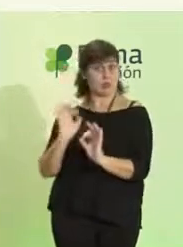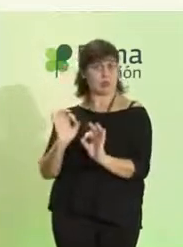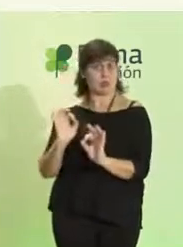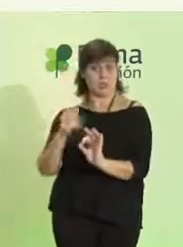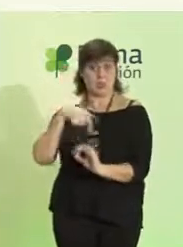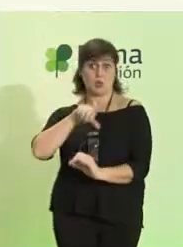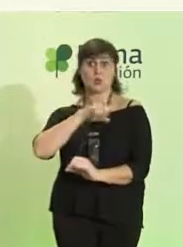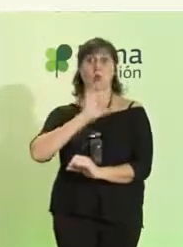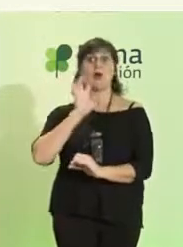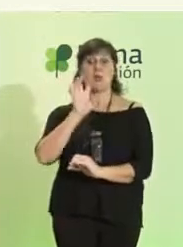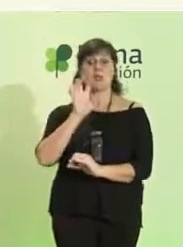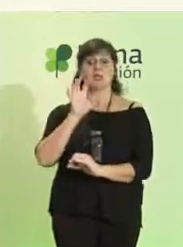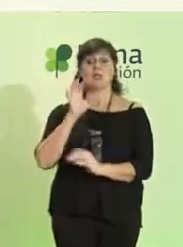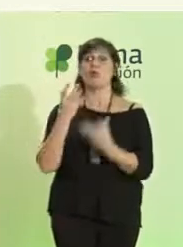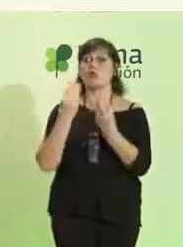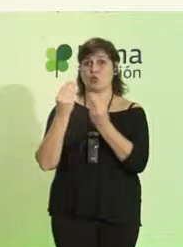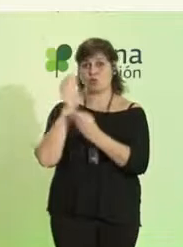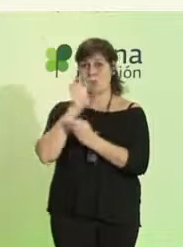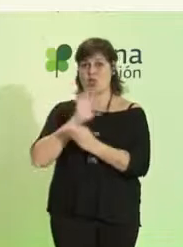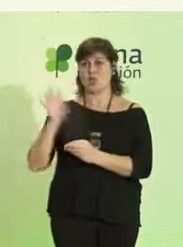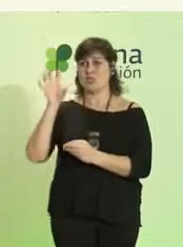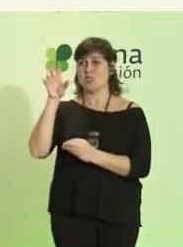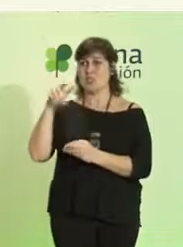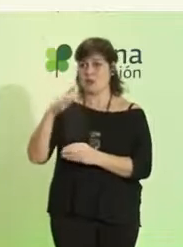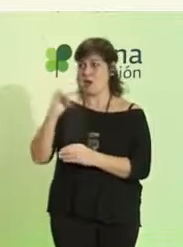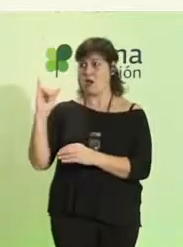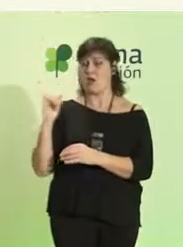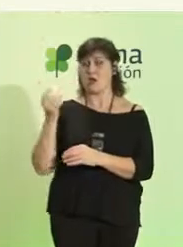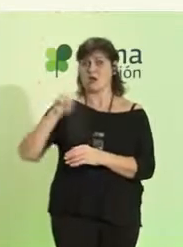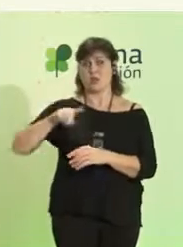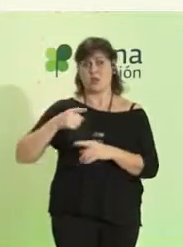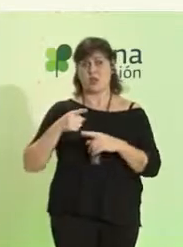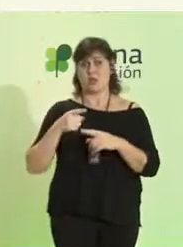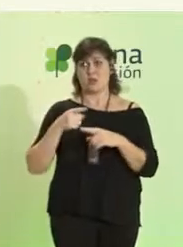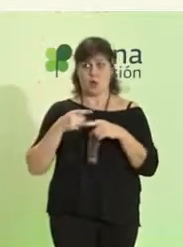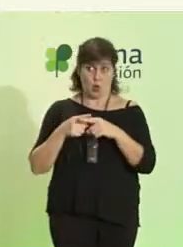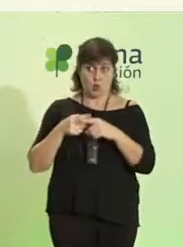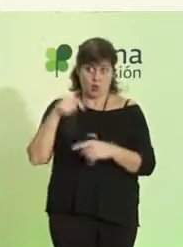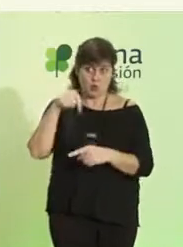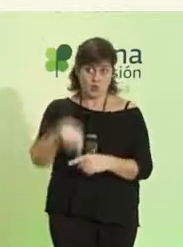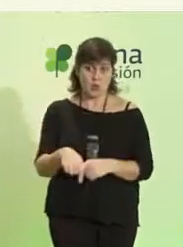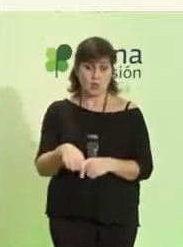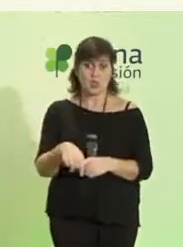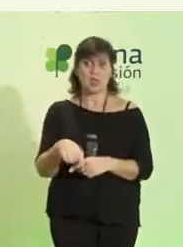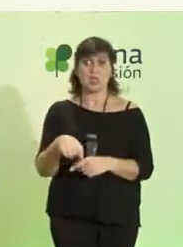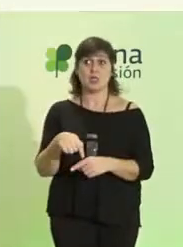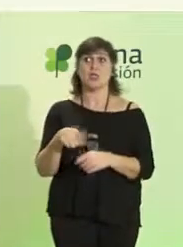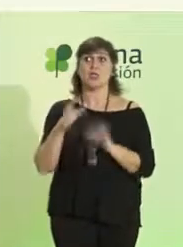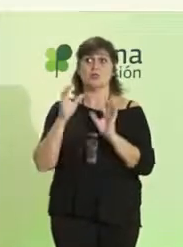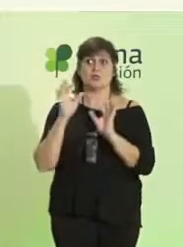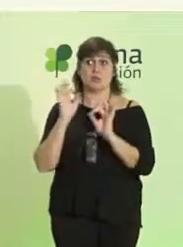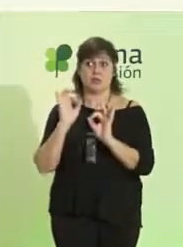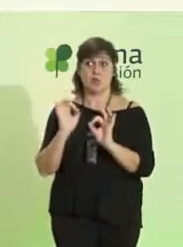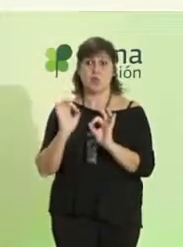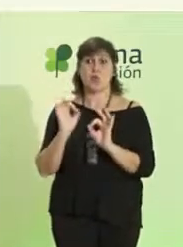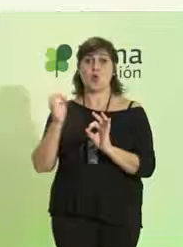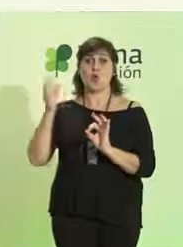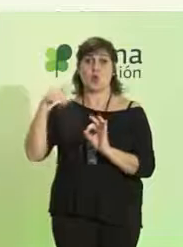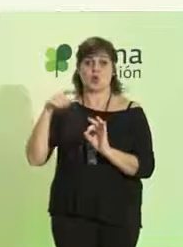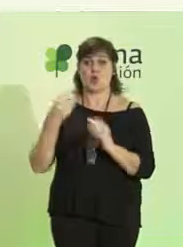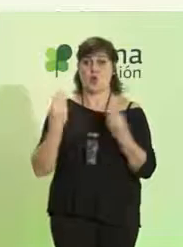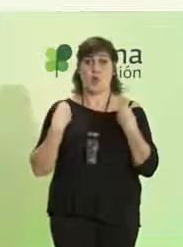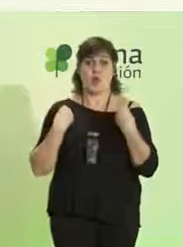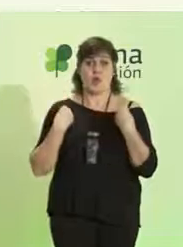nuestro país. En muchos de los países, por supuesto, seguro, de los que tenemos aquí compartiendo vuestra residencia o vuestro lugar